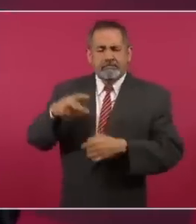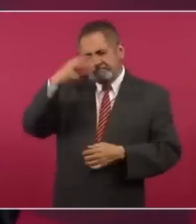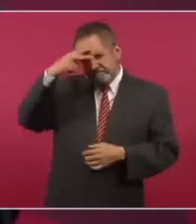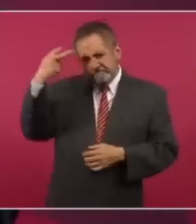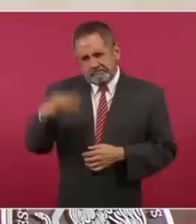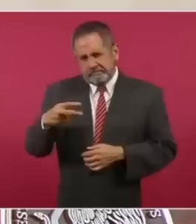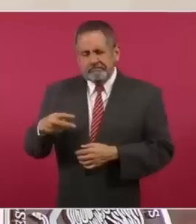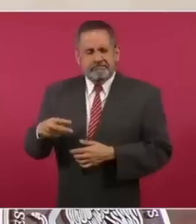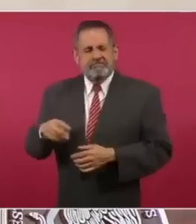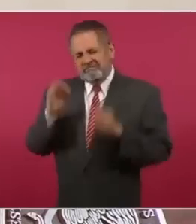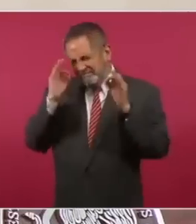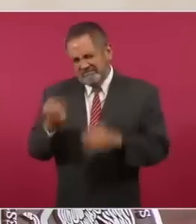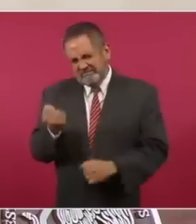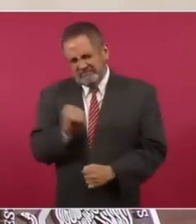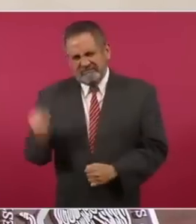migrantes.